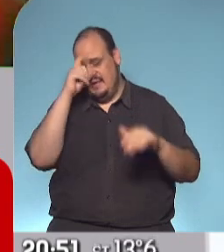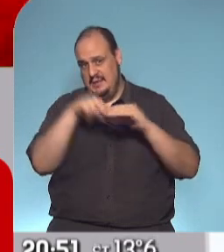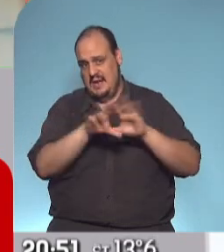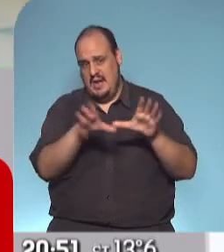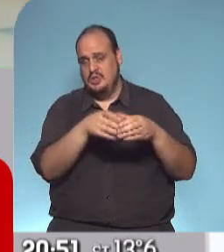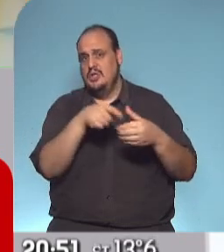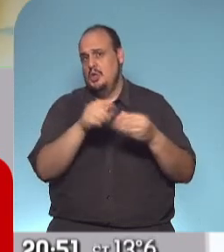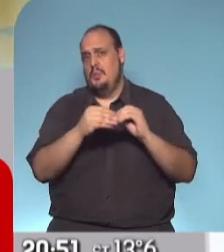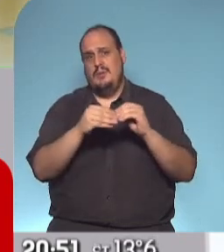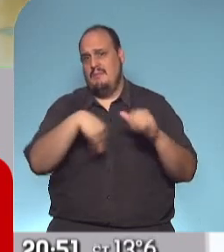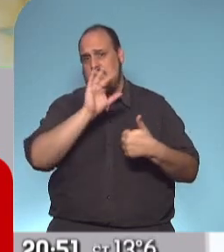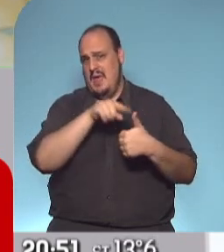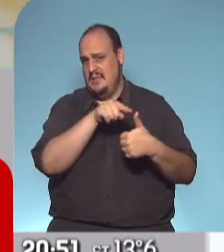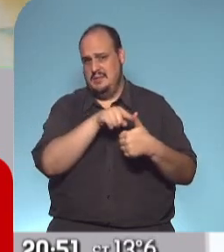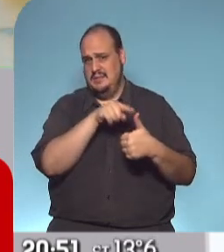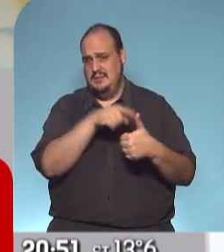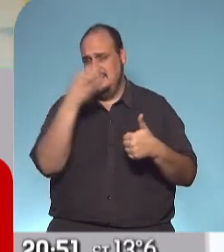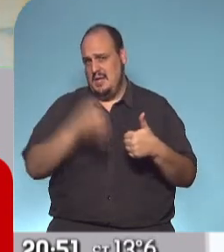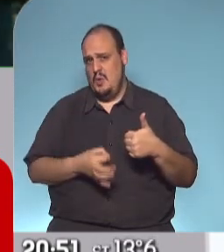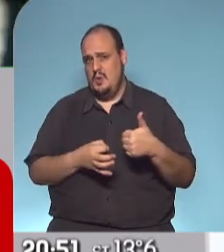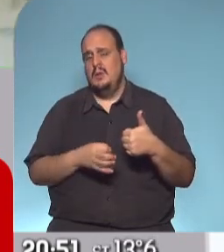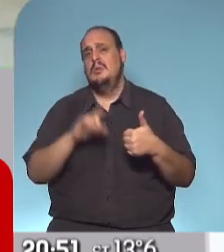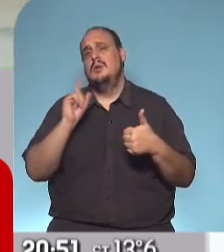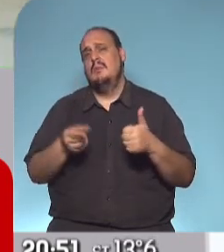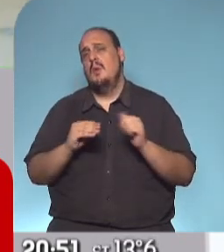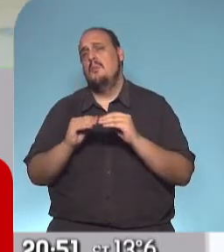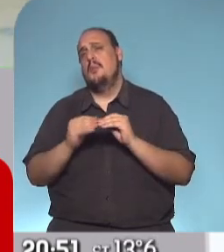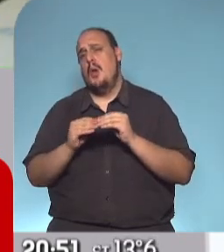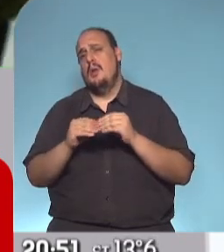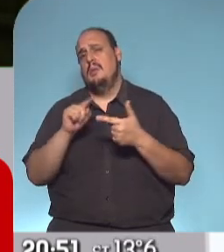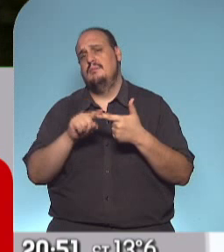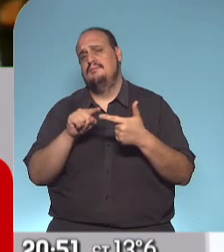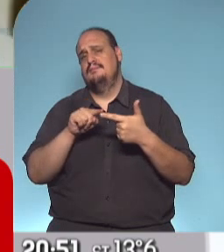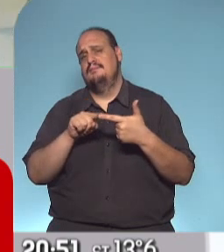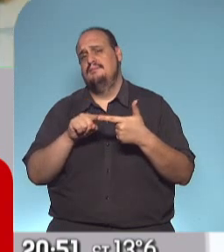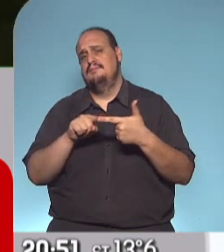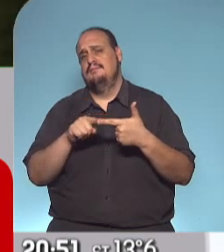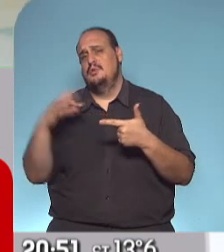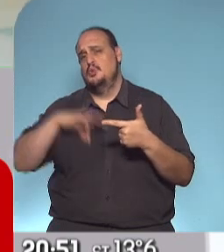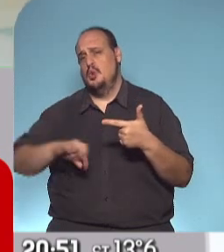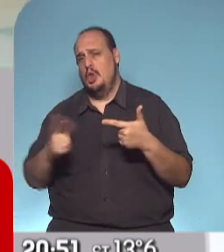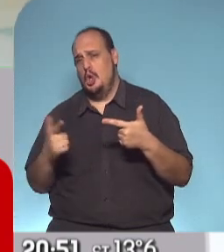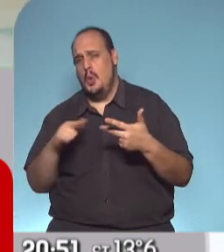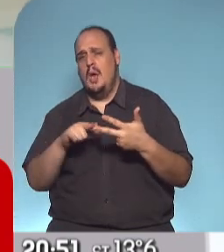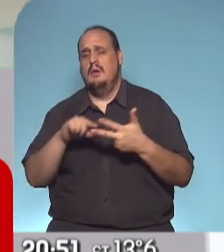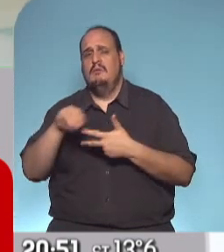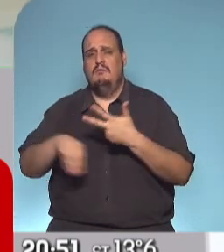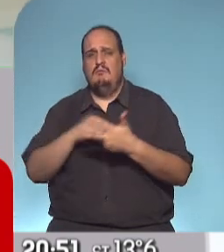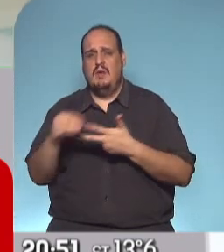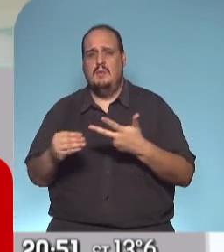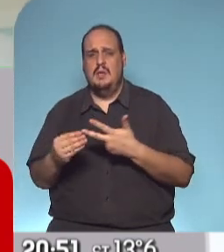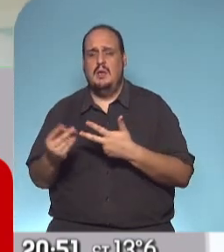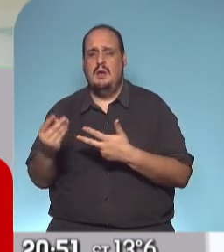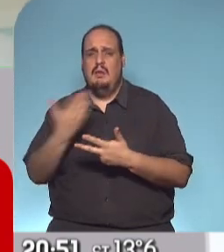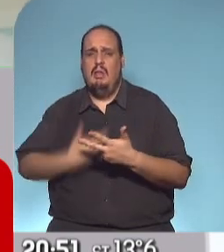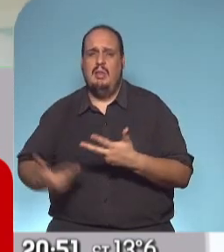gravedad internada en una cama de terapia intensiva y también tenés la persona que no tiene hoy un ingreso en su familia, que necesita del